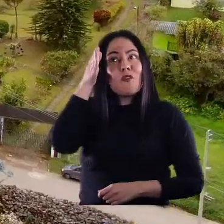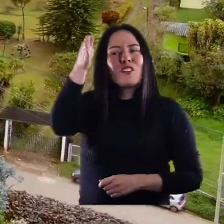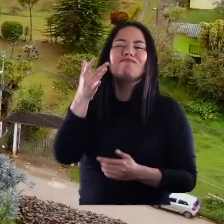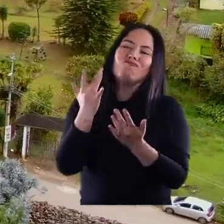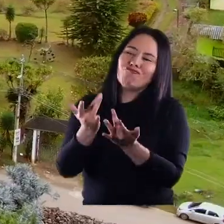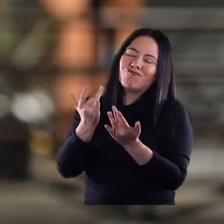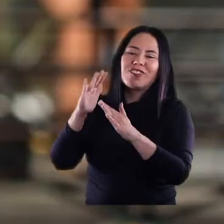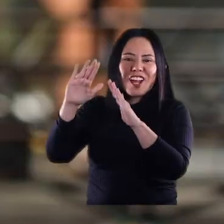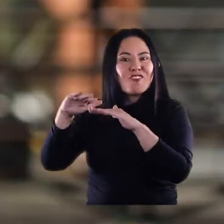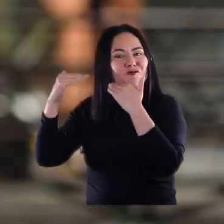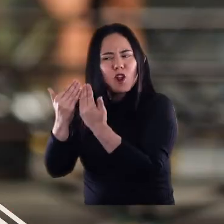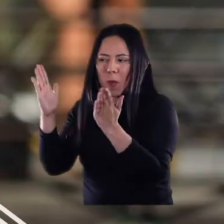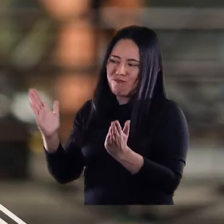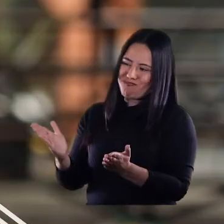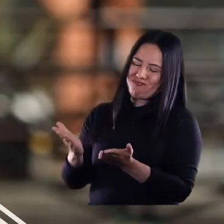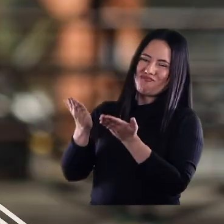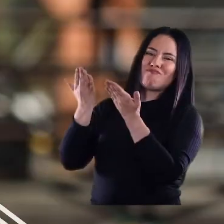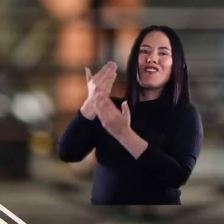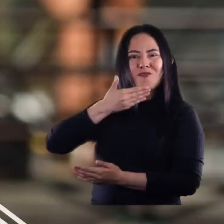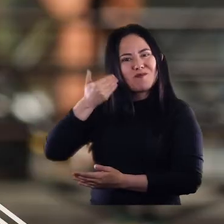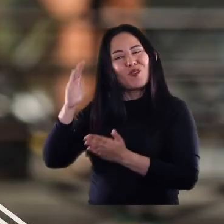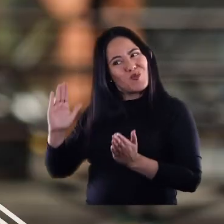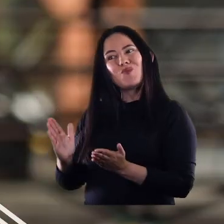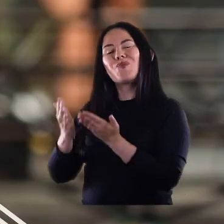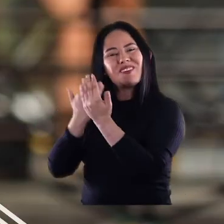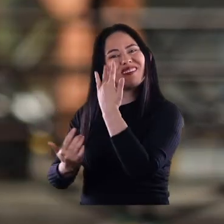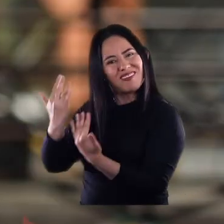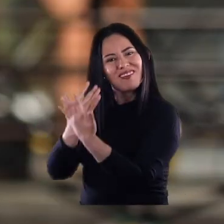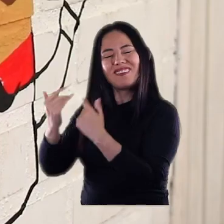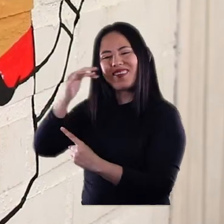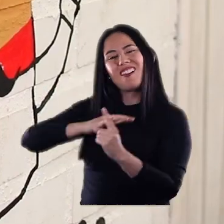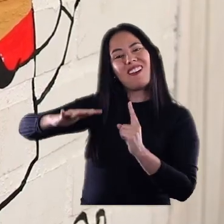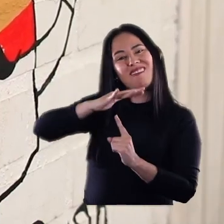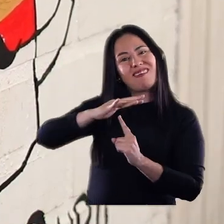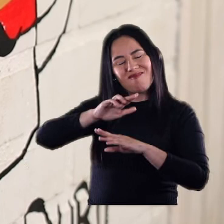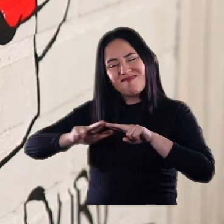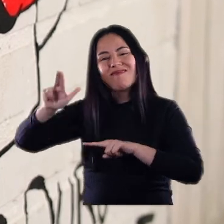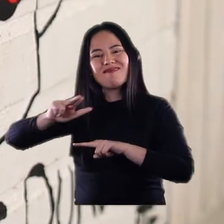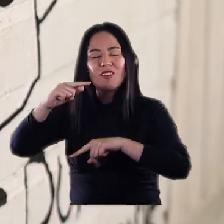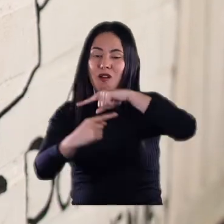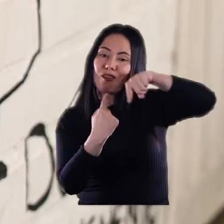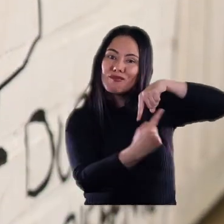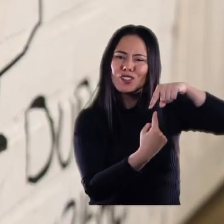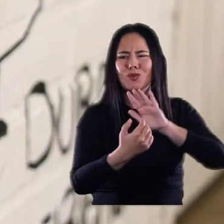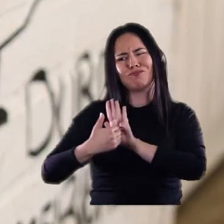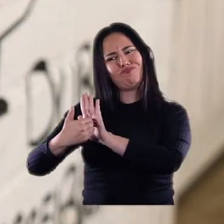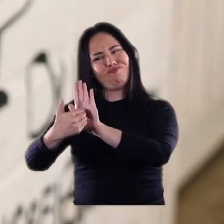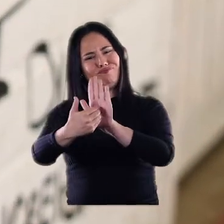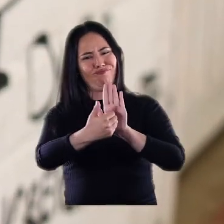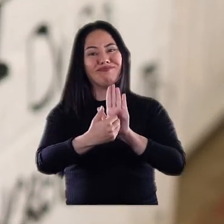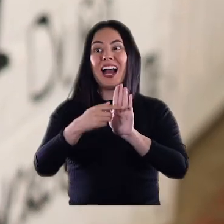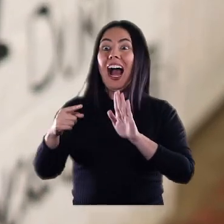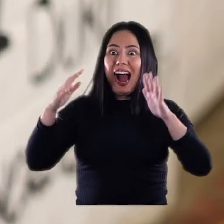En el futuro espero que ese colegio siga creciendo y siga posicionándose como uno de los mejores en el nivel gastronómico, ambiental y turístico. Ser ejemplos,